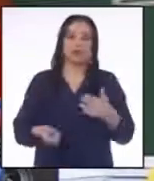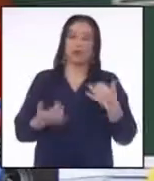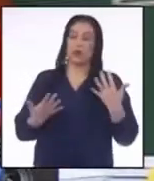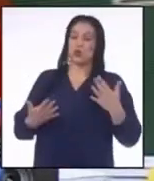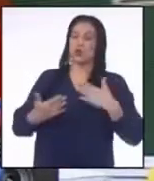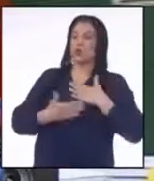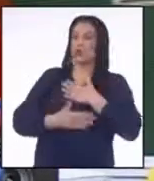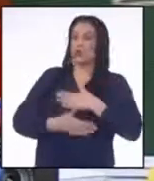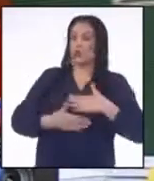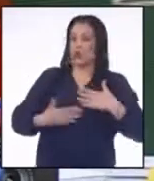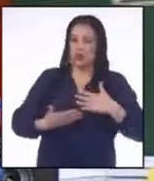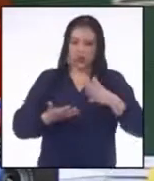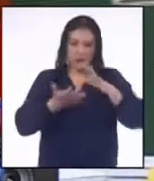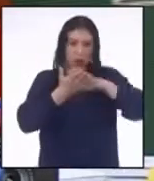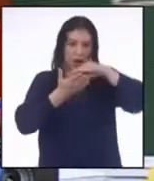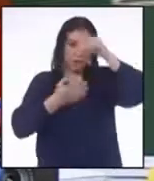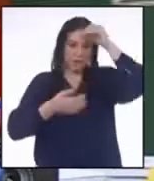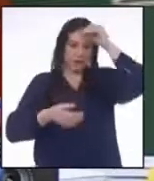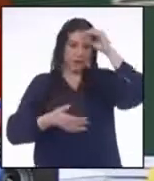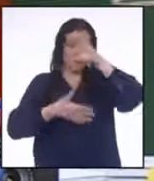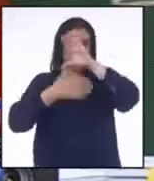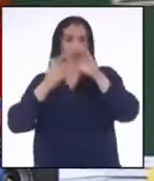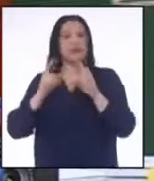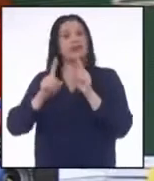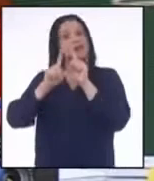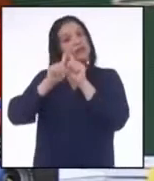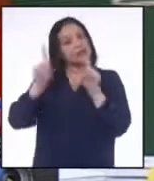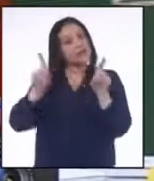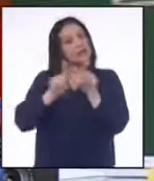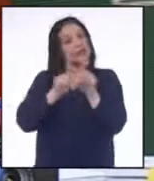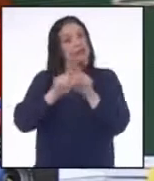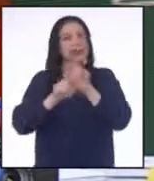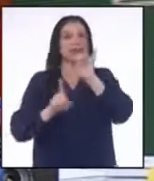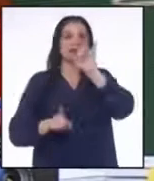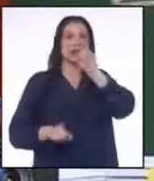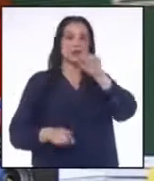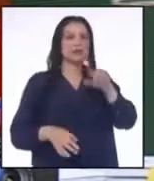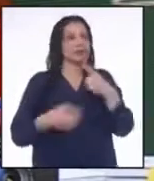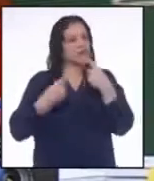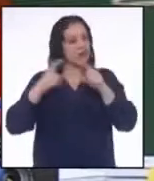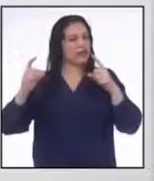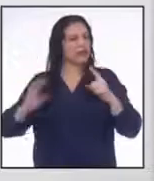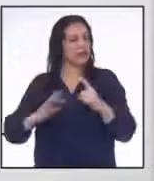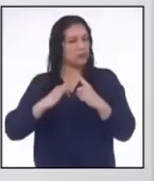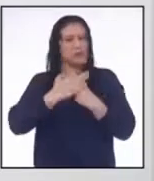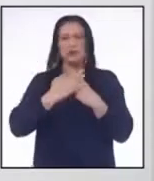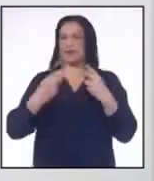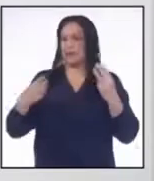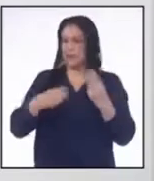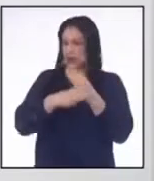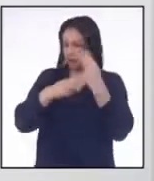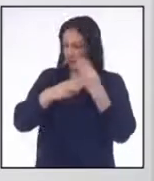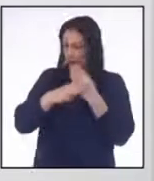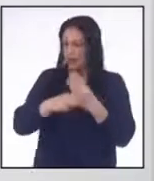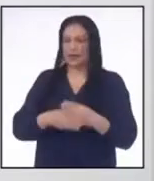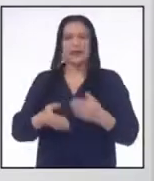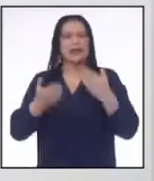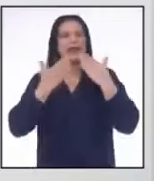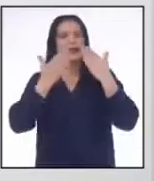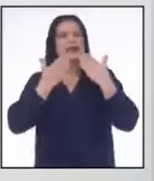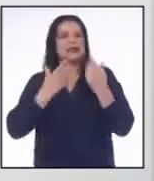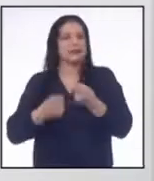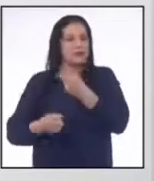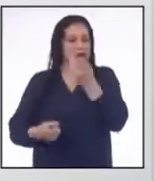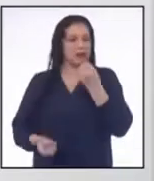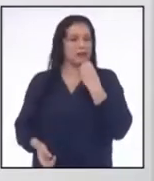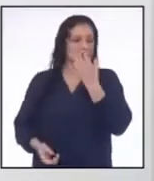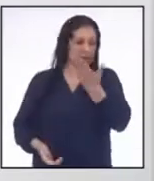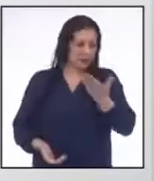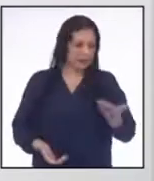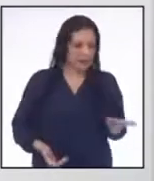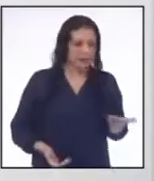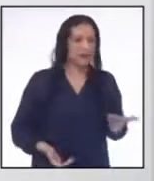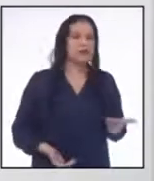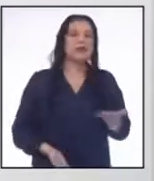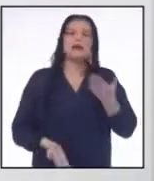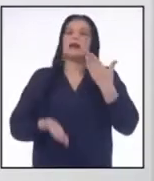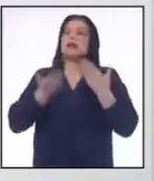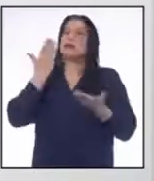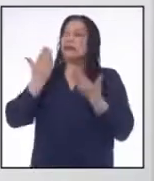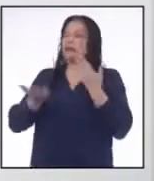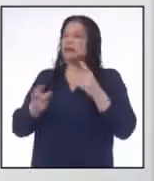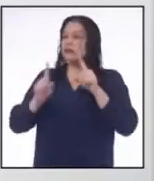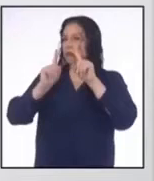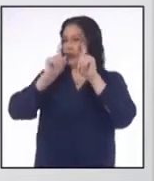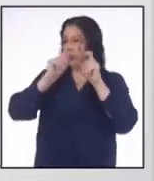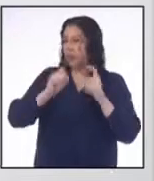un gusto aprender las propiedades de las desigualdades y las inequaciones en diversas situaciones Gracias a ustedes por la invitación Quizá tengan